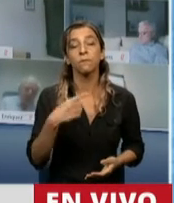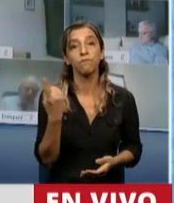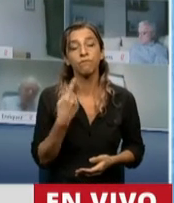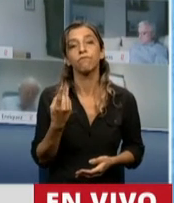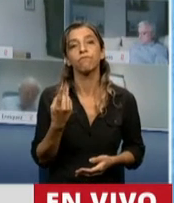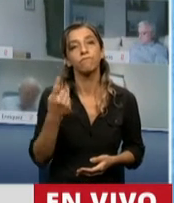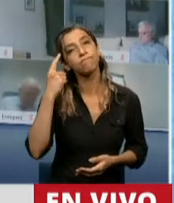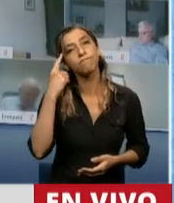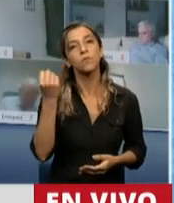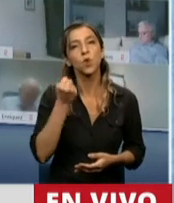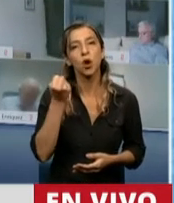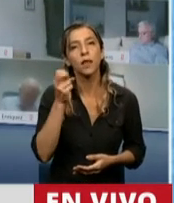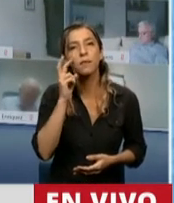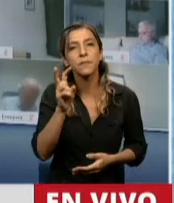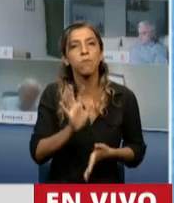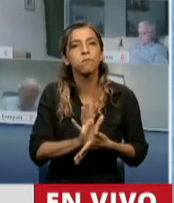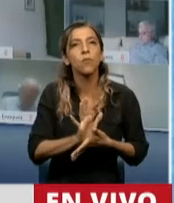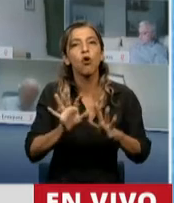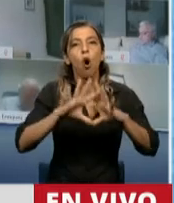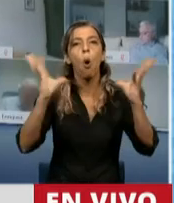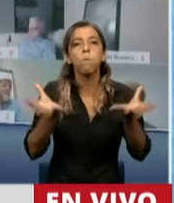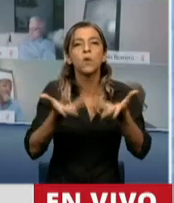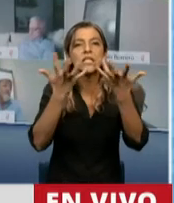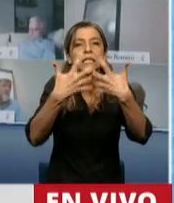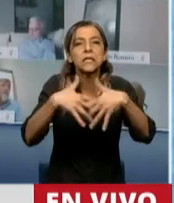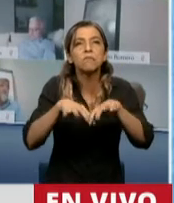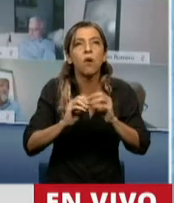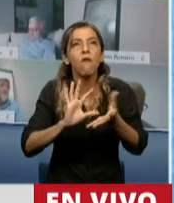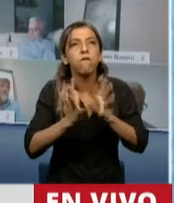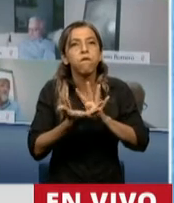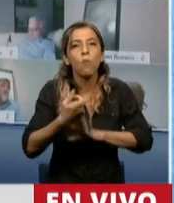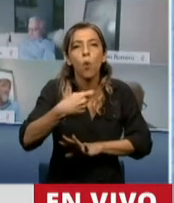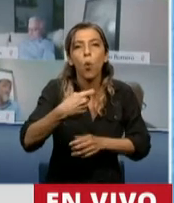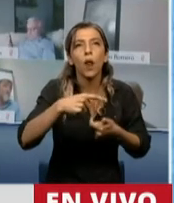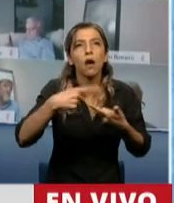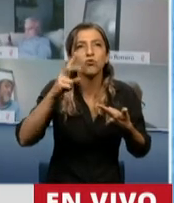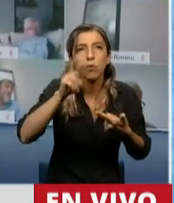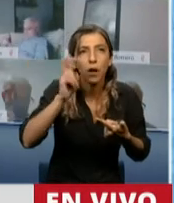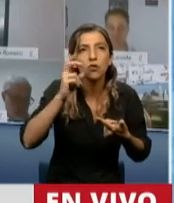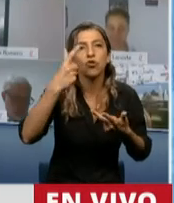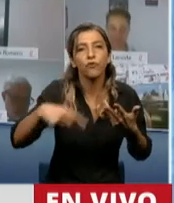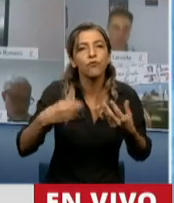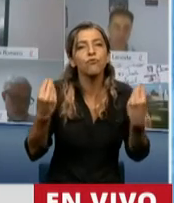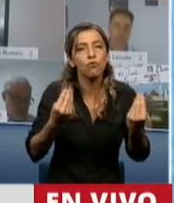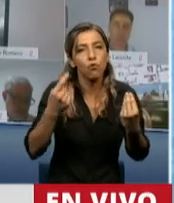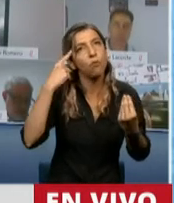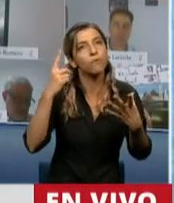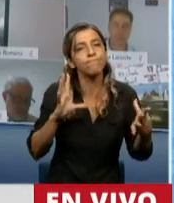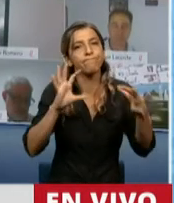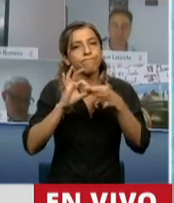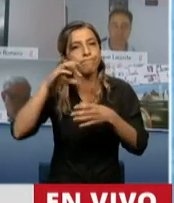sistema previsional en el contexto de la Argentina. Todos aspiramos a una Argentina donde hace